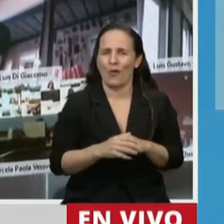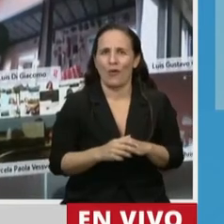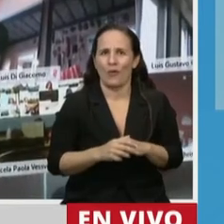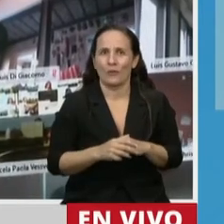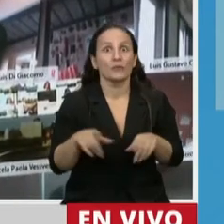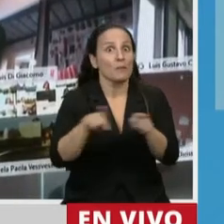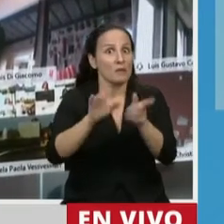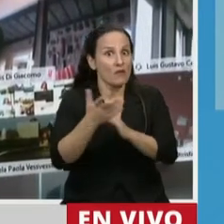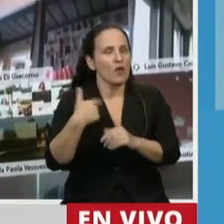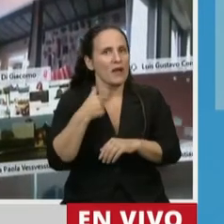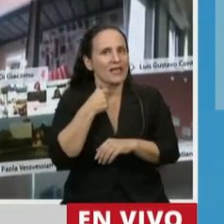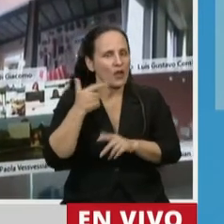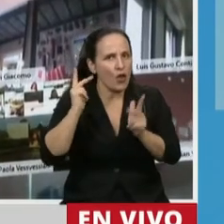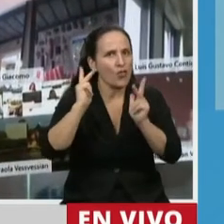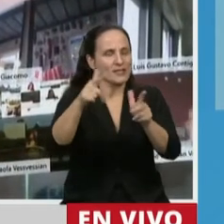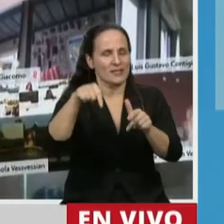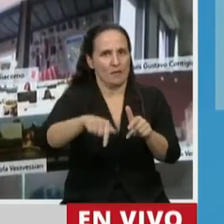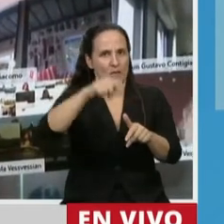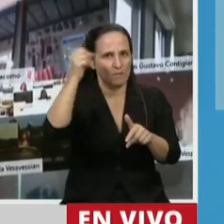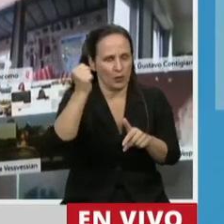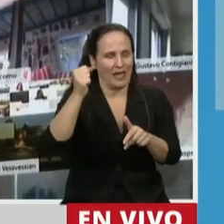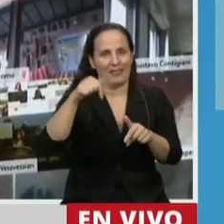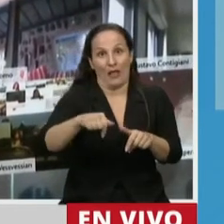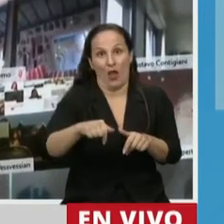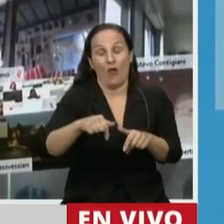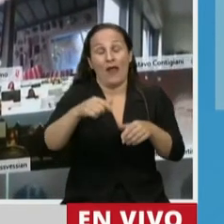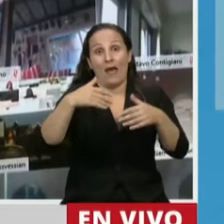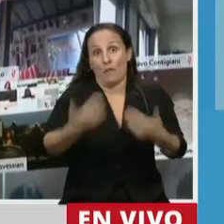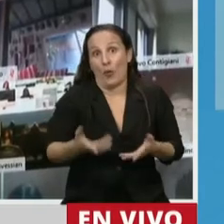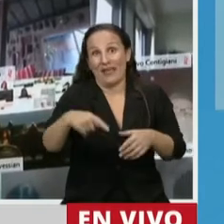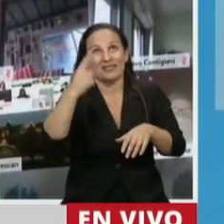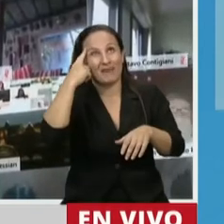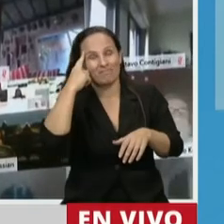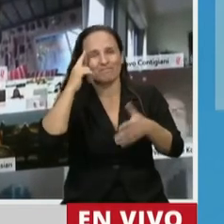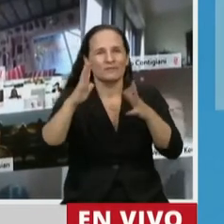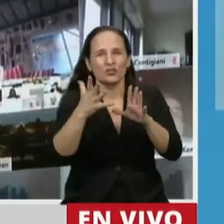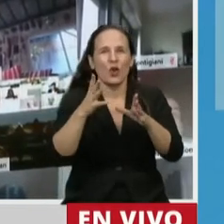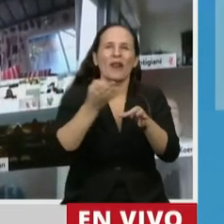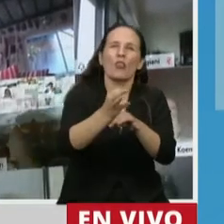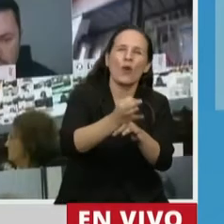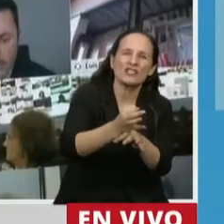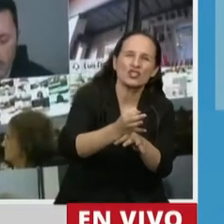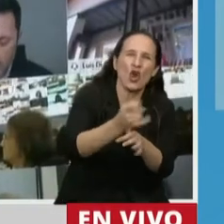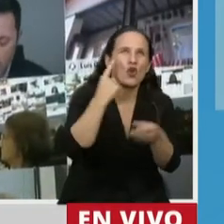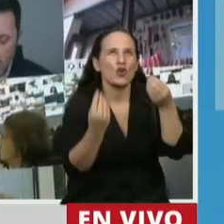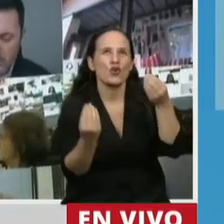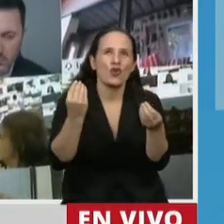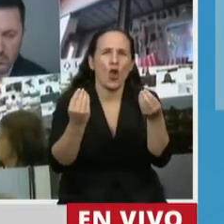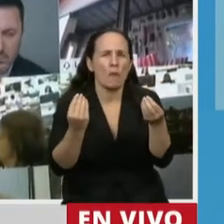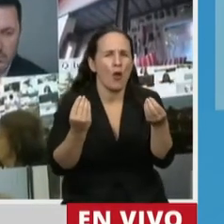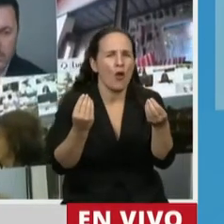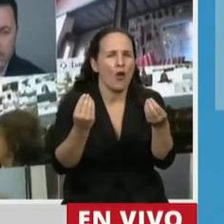quisiera resaltar en este momento que estamos repensando la educación, porque seguramente será muy